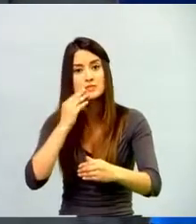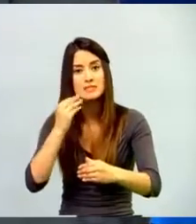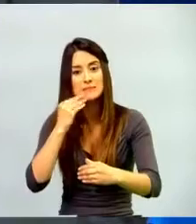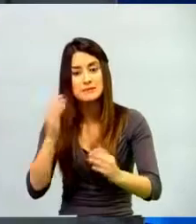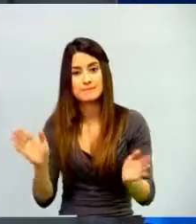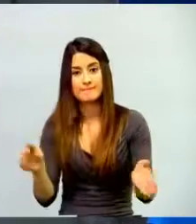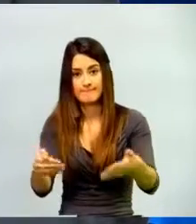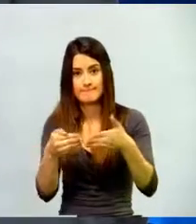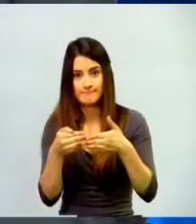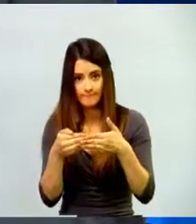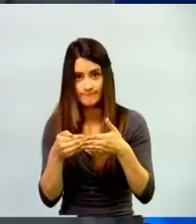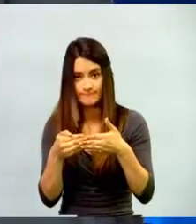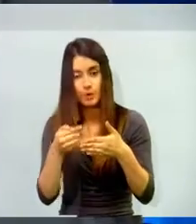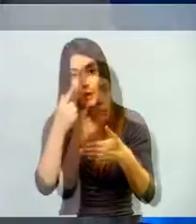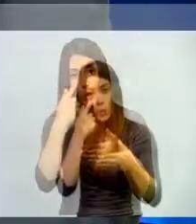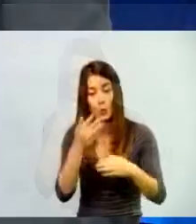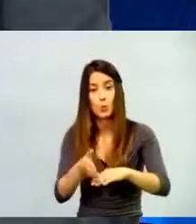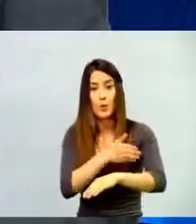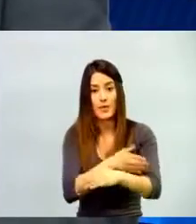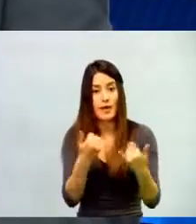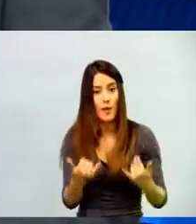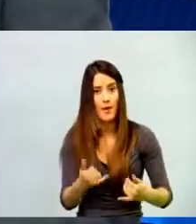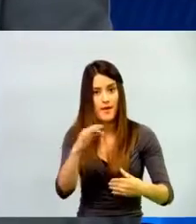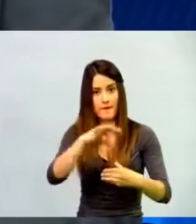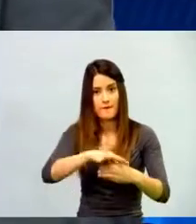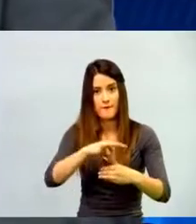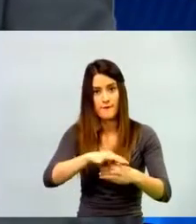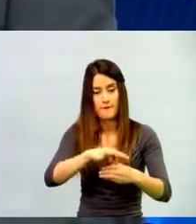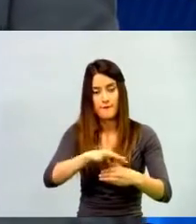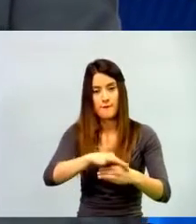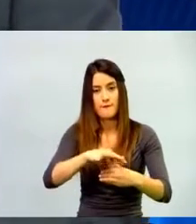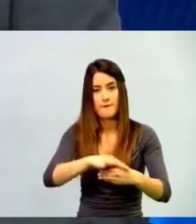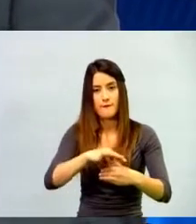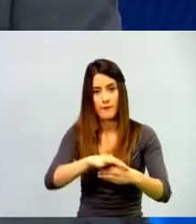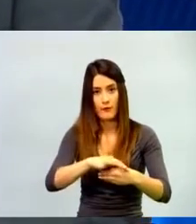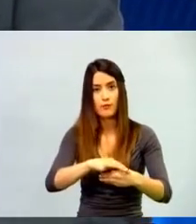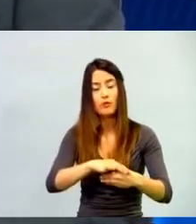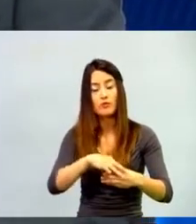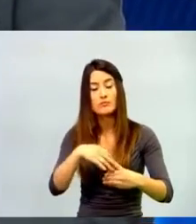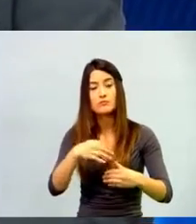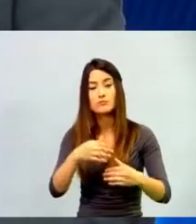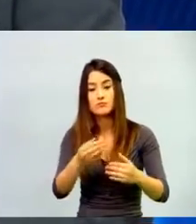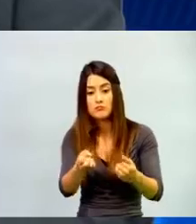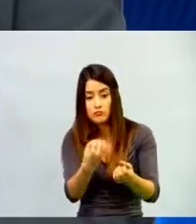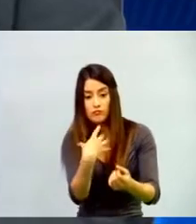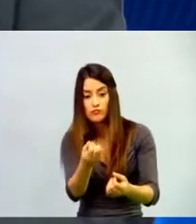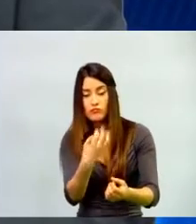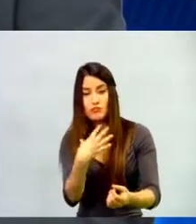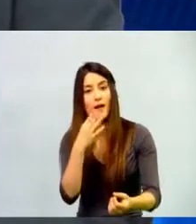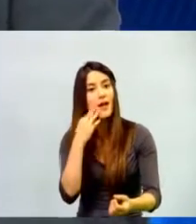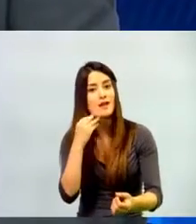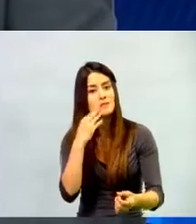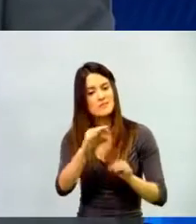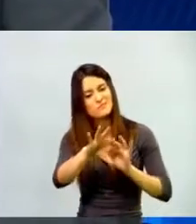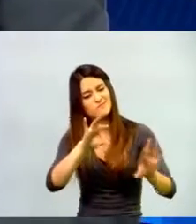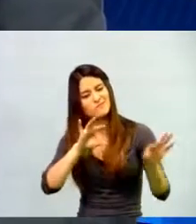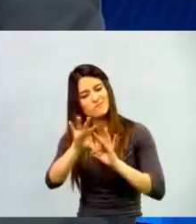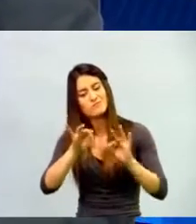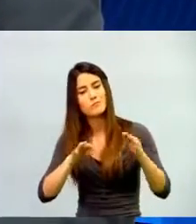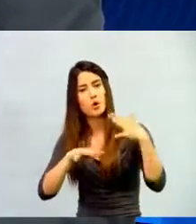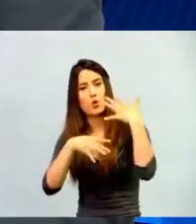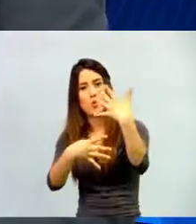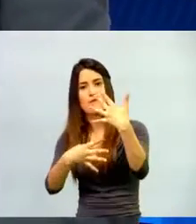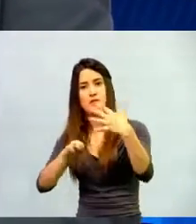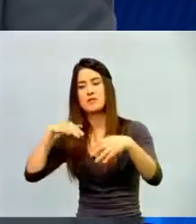ética. Entonces, esperamos sus votos para, repito, tener las nueve mejores experiencias que van a representarnos a todos los